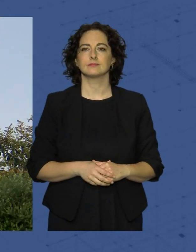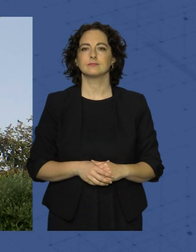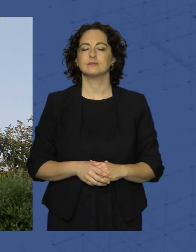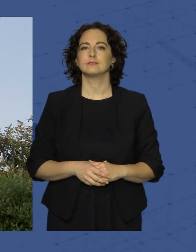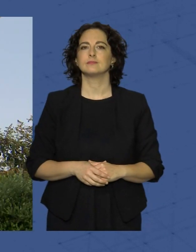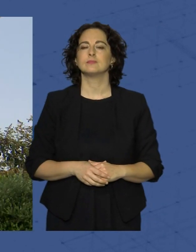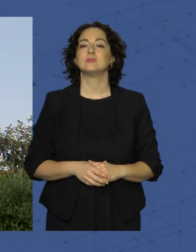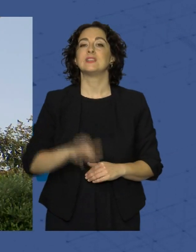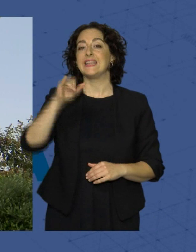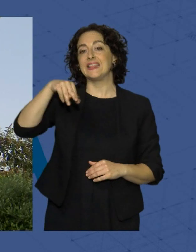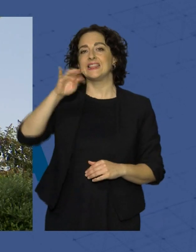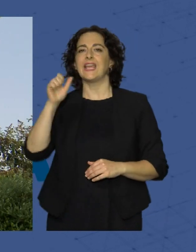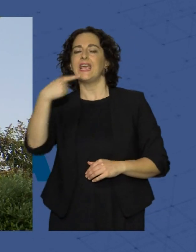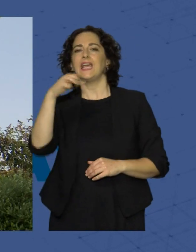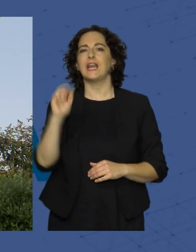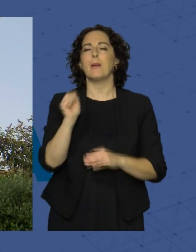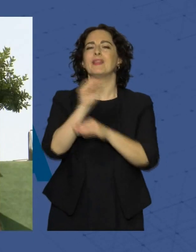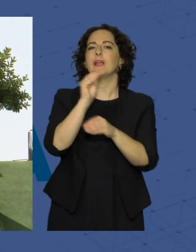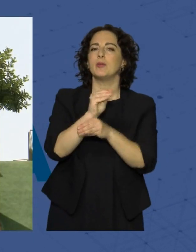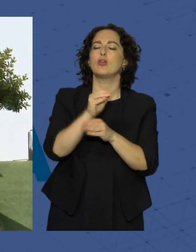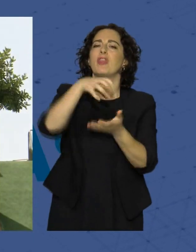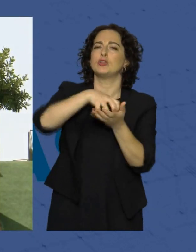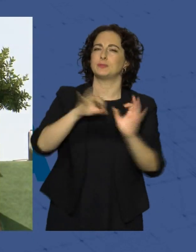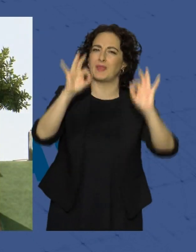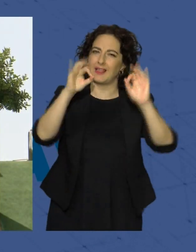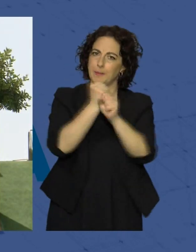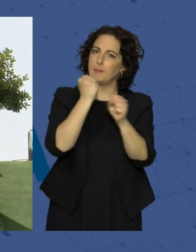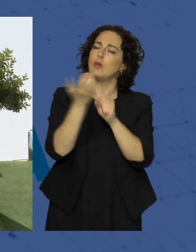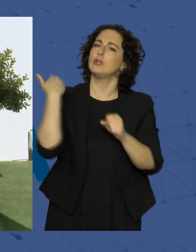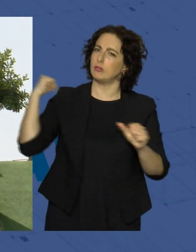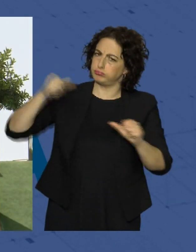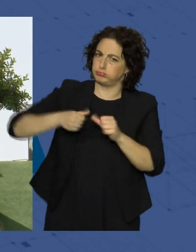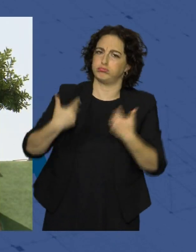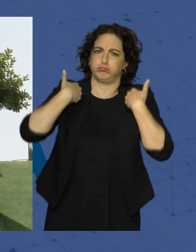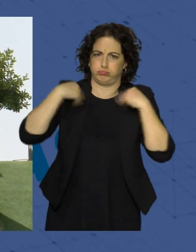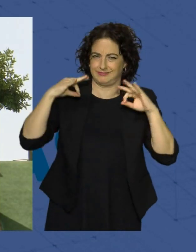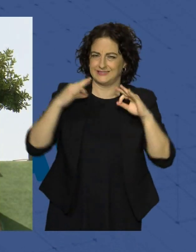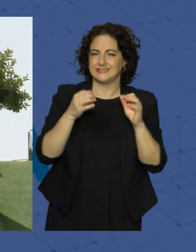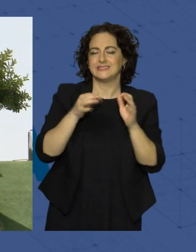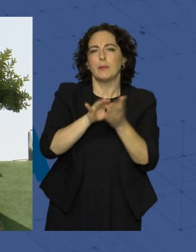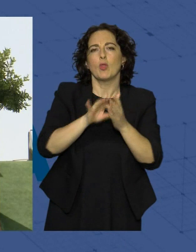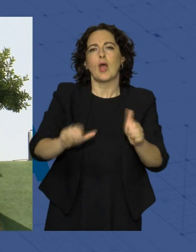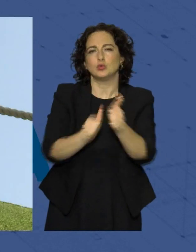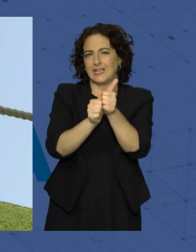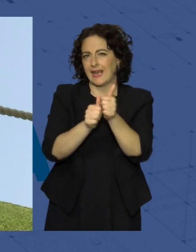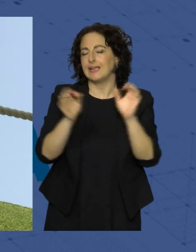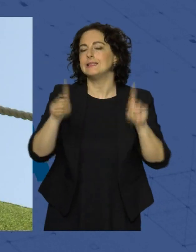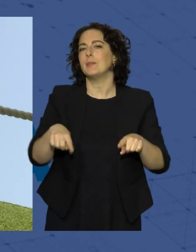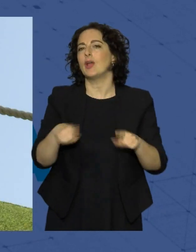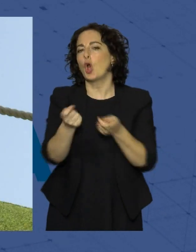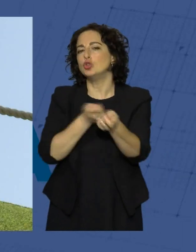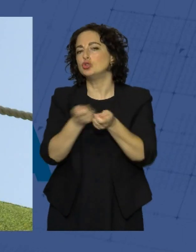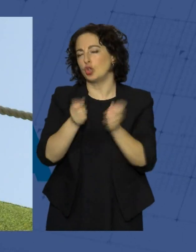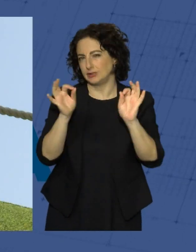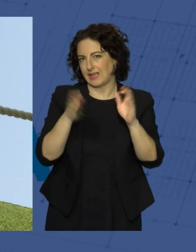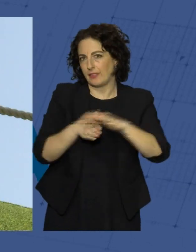Integra Mantenimientos es un centro especial de empleo que ya venía encargándose de los servicios auxiliares y el control de accesos en el Parque de